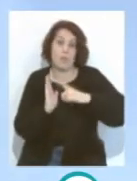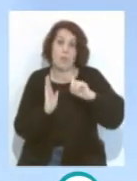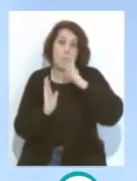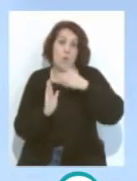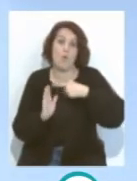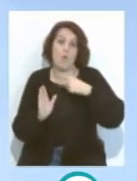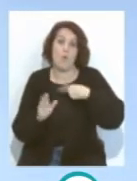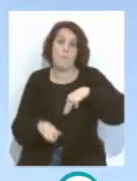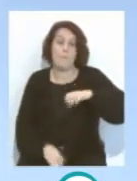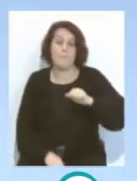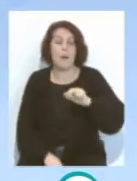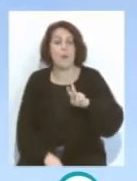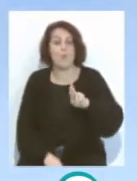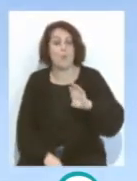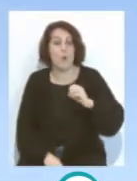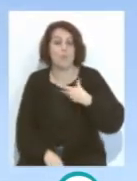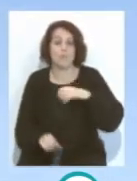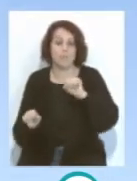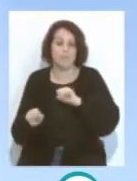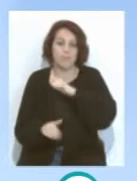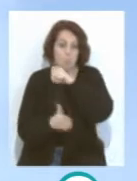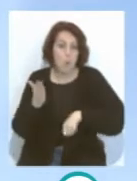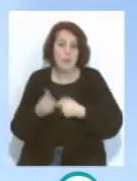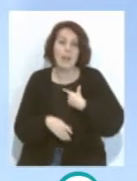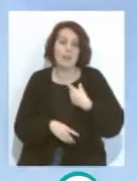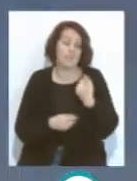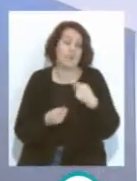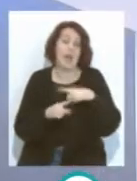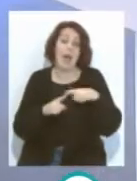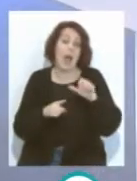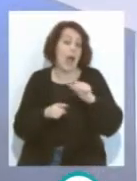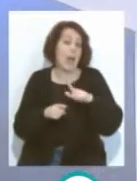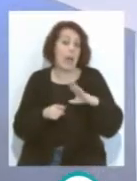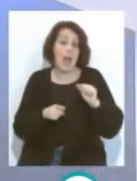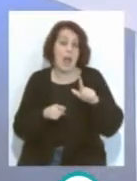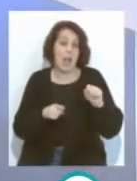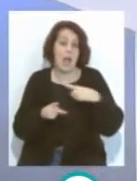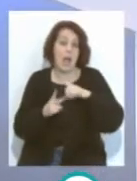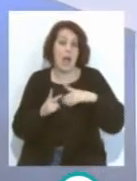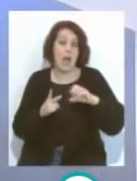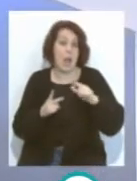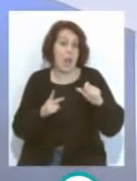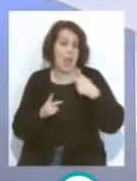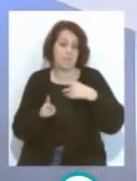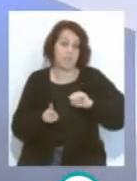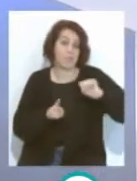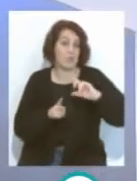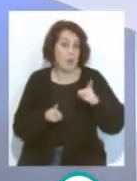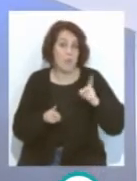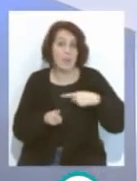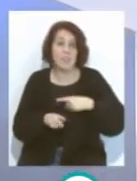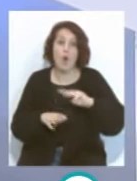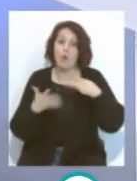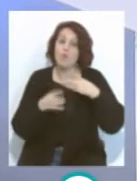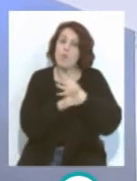solamente Pedro Alcala y Juan Cala, y de 8 o 9 jugadores que tenía para esas 4 demarcaciones,